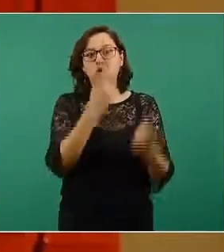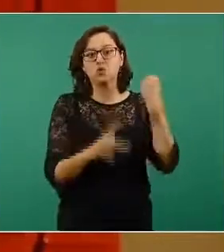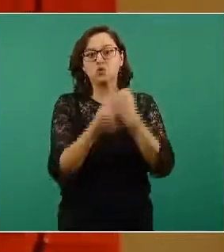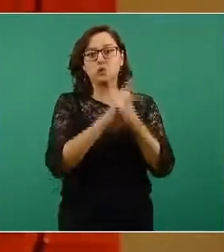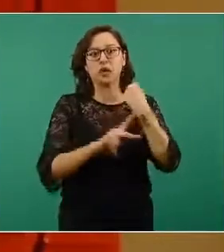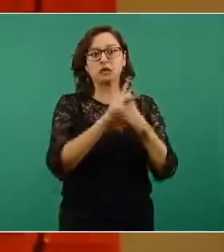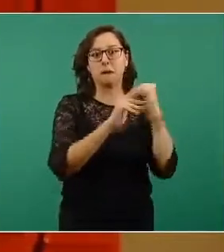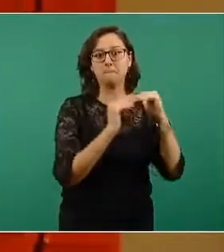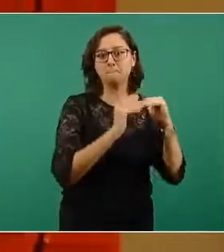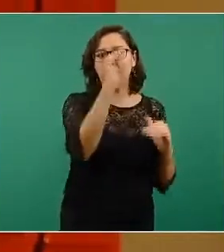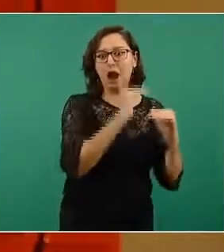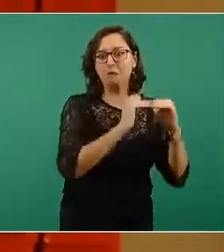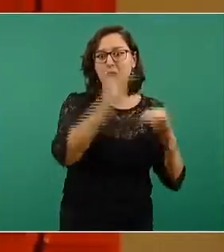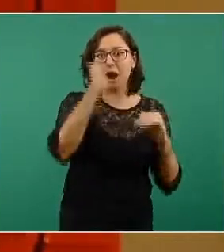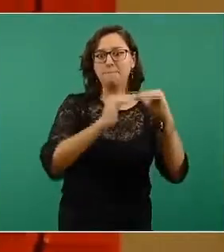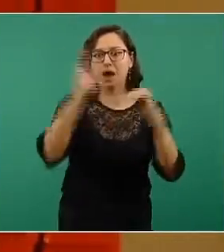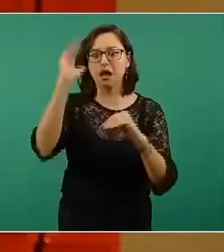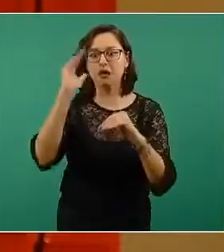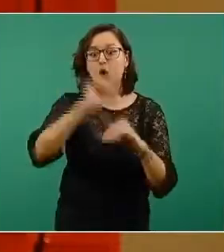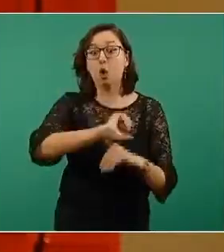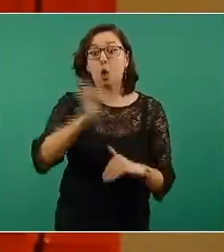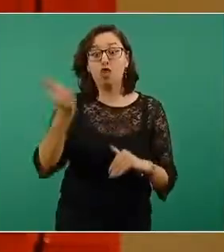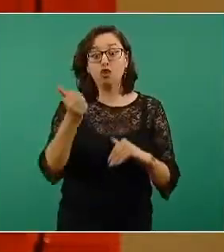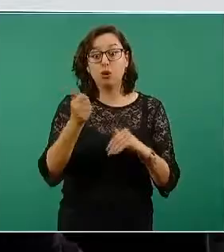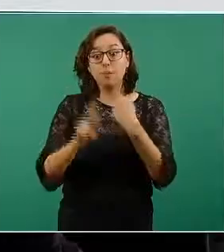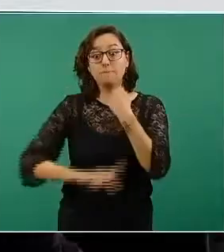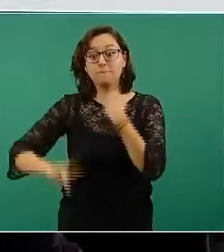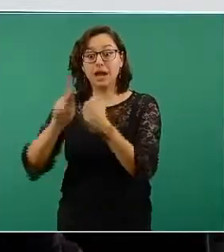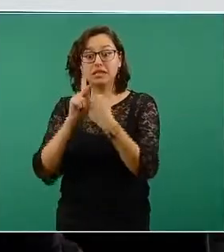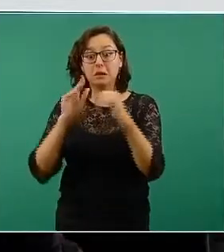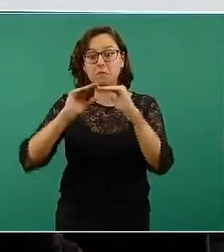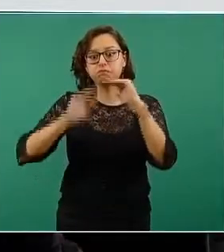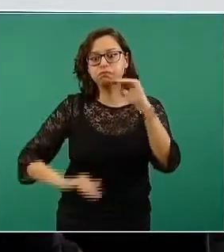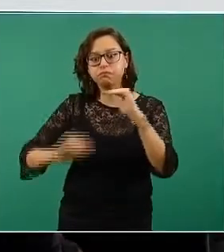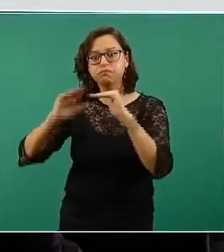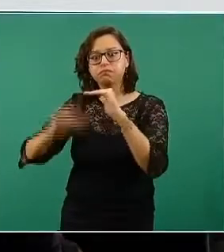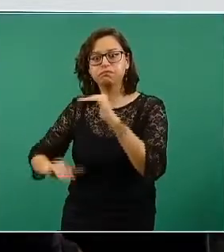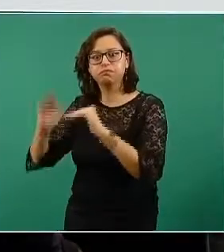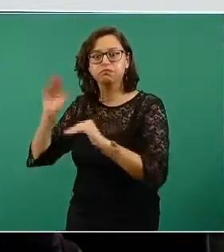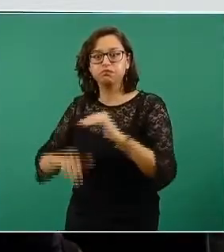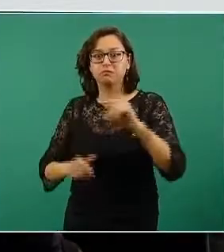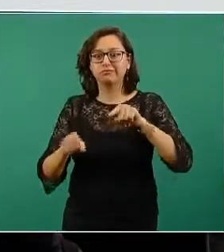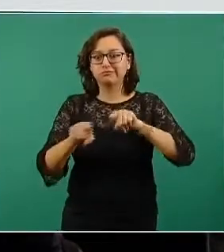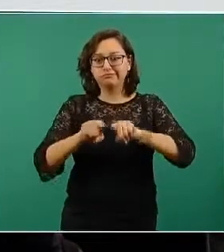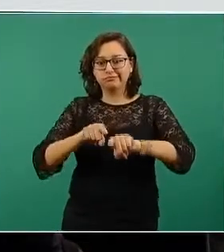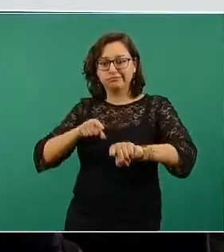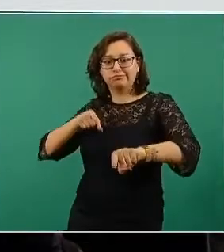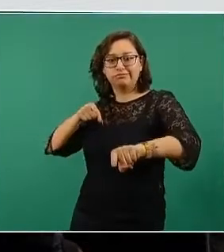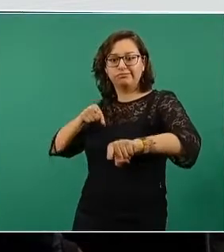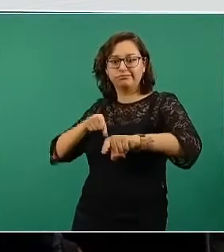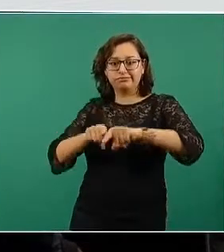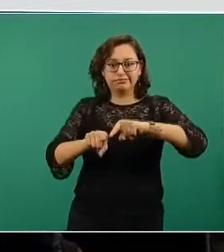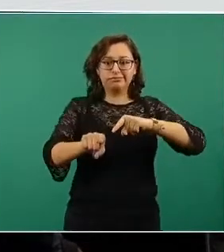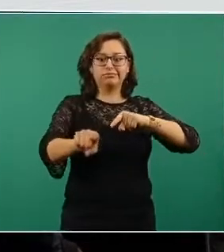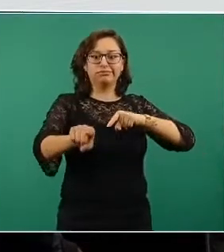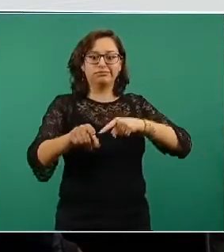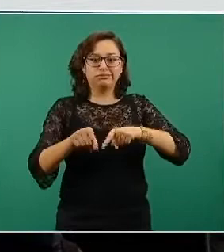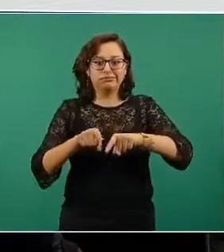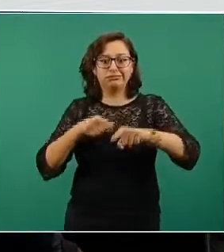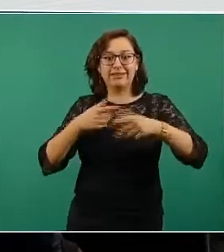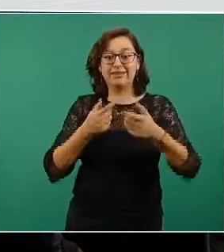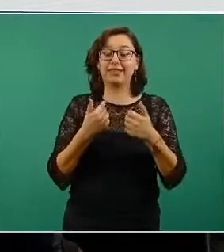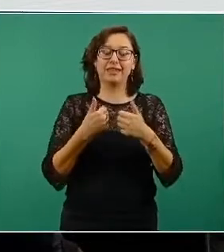van para abajo, en la cantidad de casos de contagios, de hospitalizaciones. Cada país va a tener un ritmo.